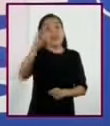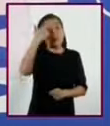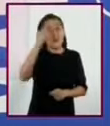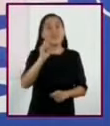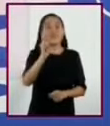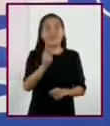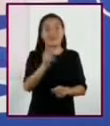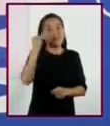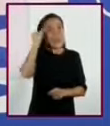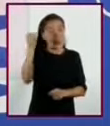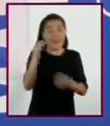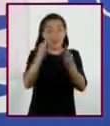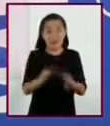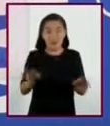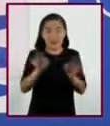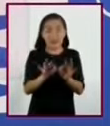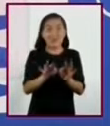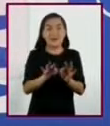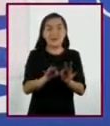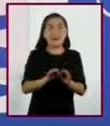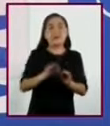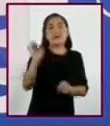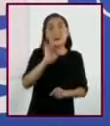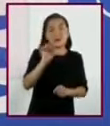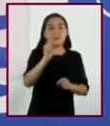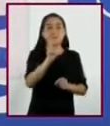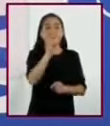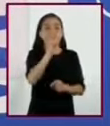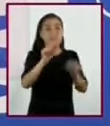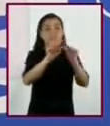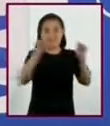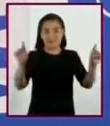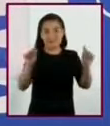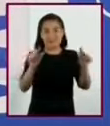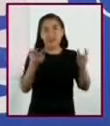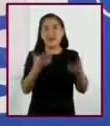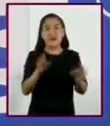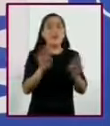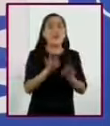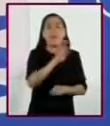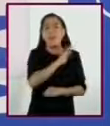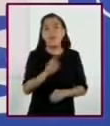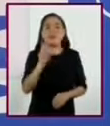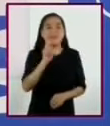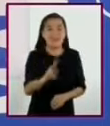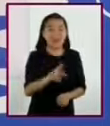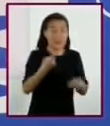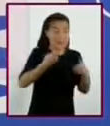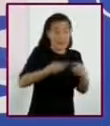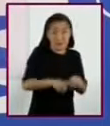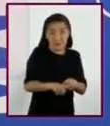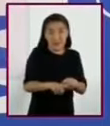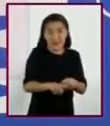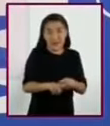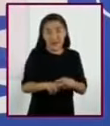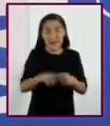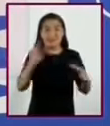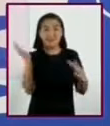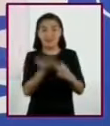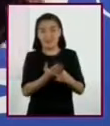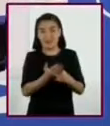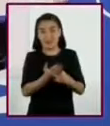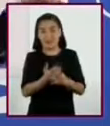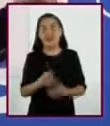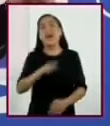principales pueden estar en un enunciado. Las podemos observar al inicio, en medio